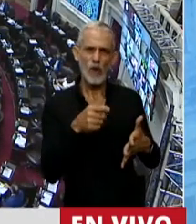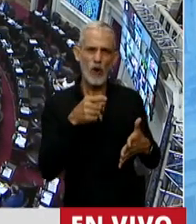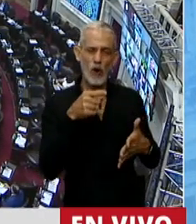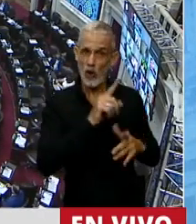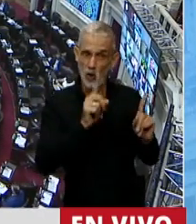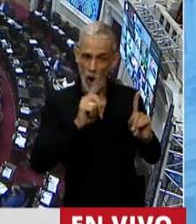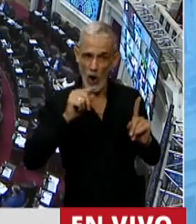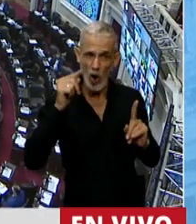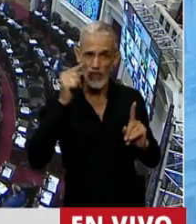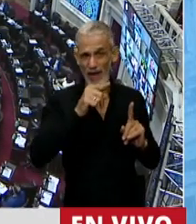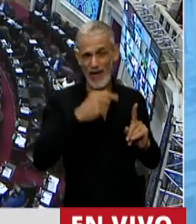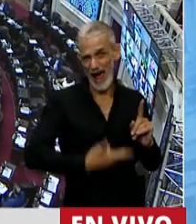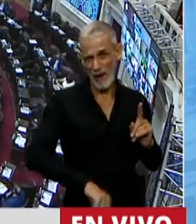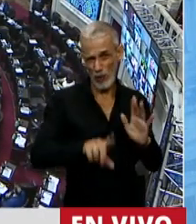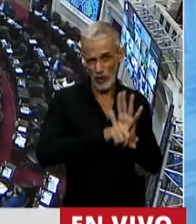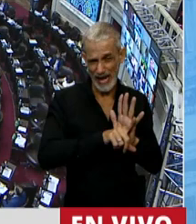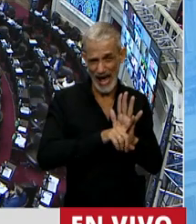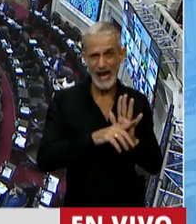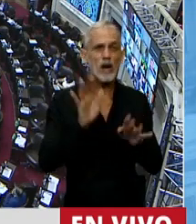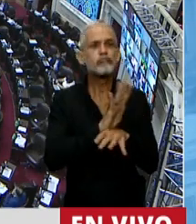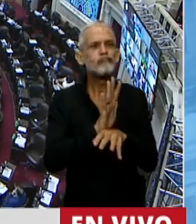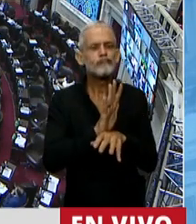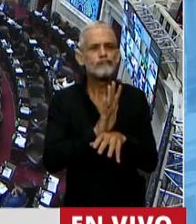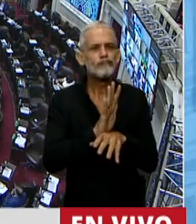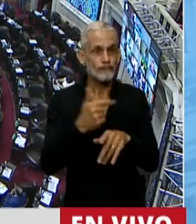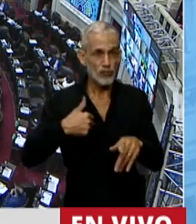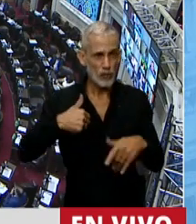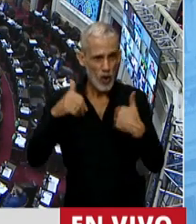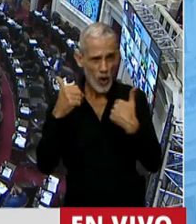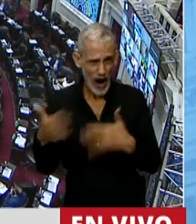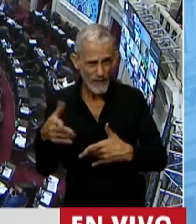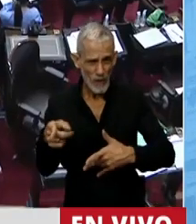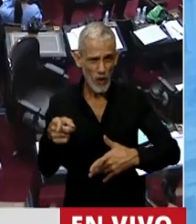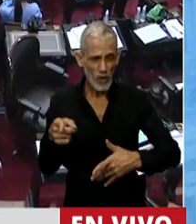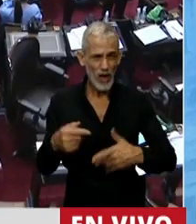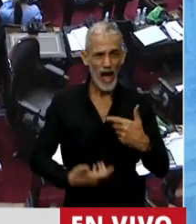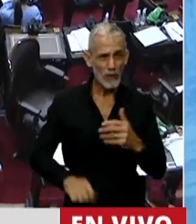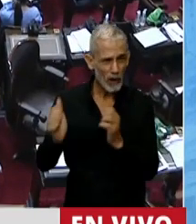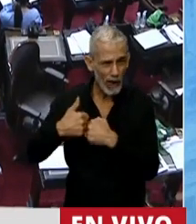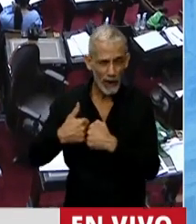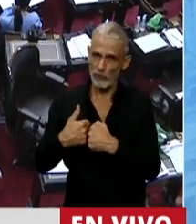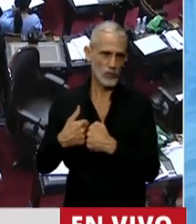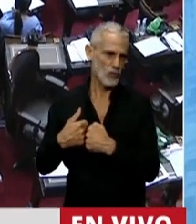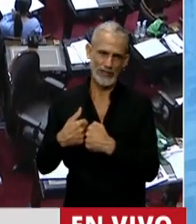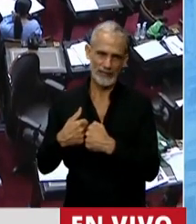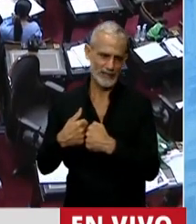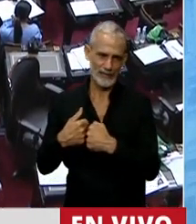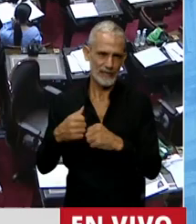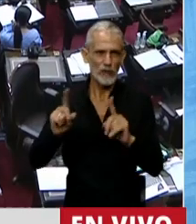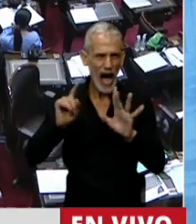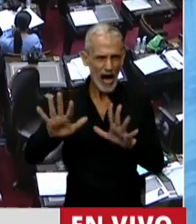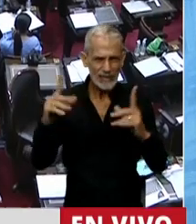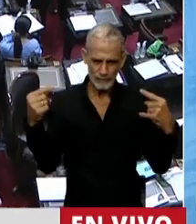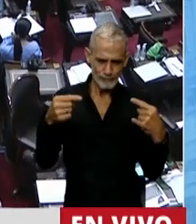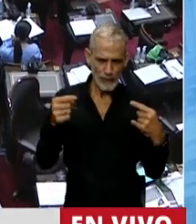significa que estoy a favor del aborto clandestino. Ese no es el dilema.